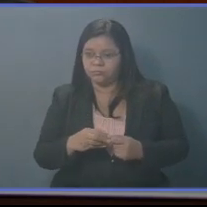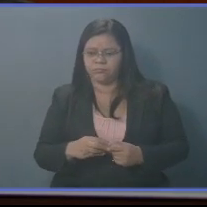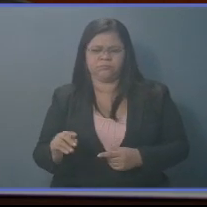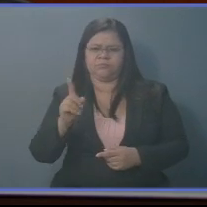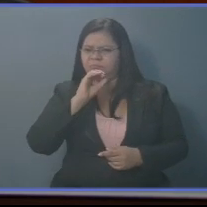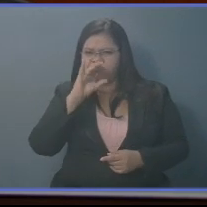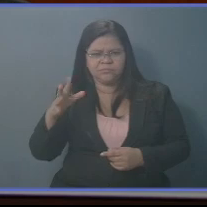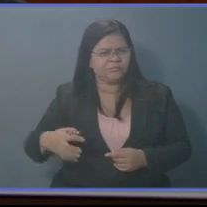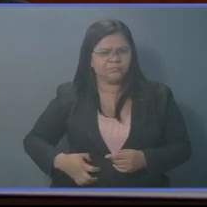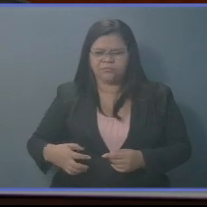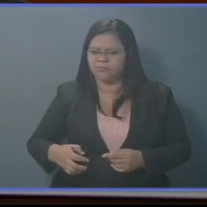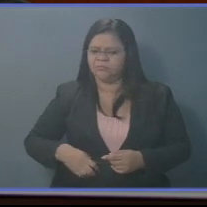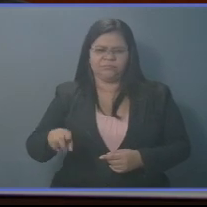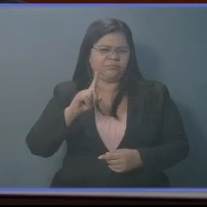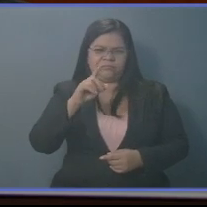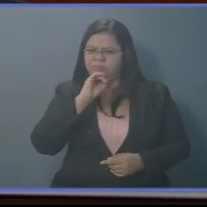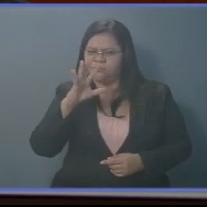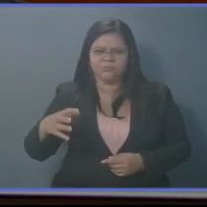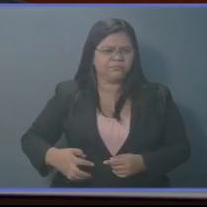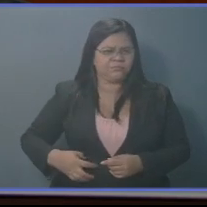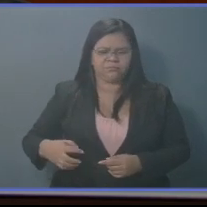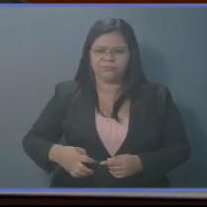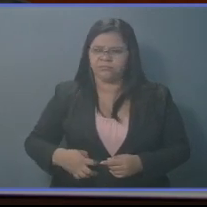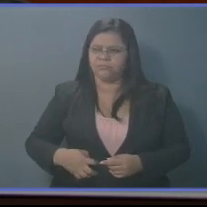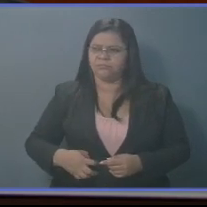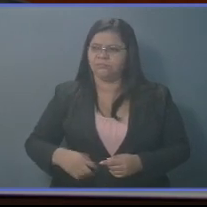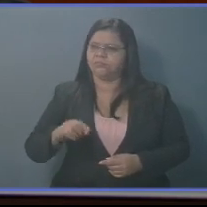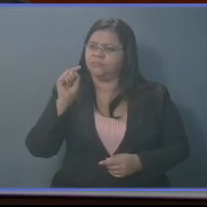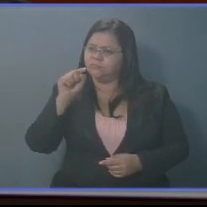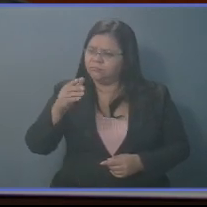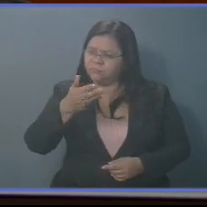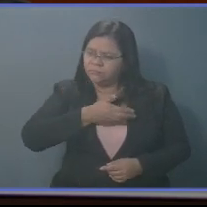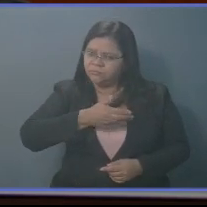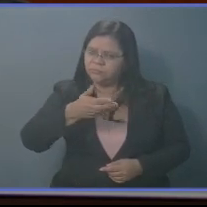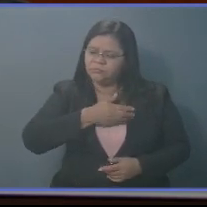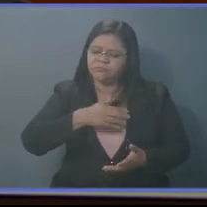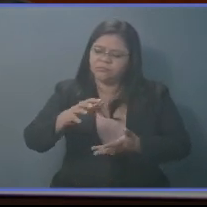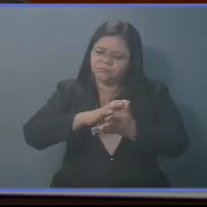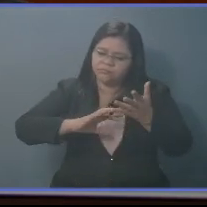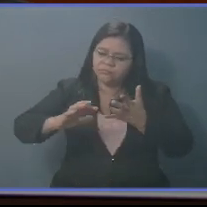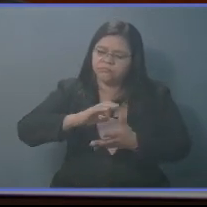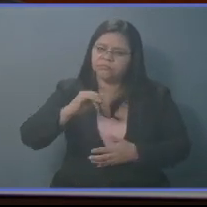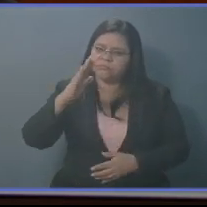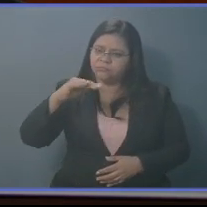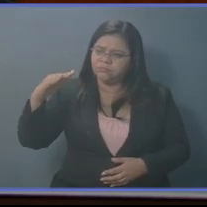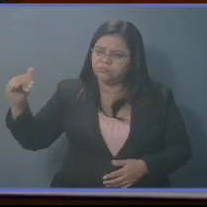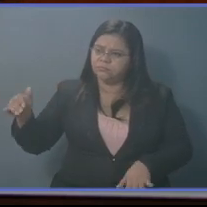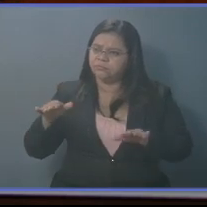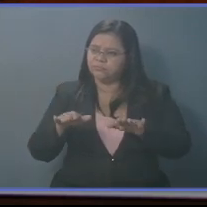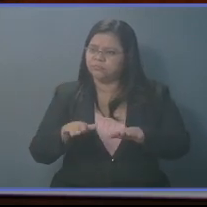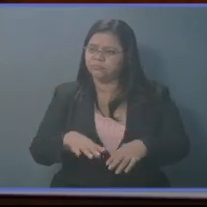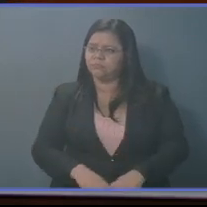mienta, presidente, no mienta, inquilino, es usted el culpable del desorden de este país. Muchas gracias, presidente.